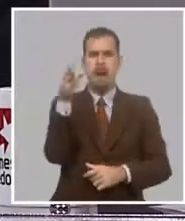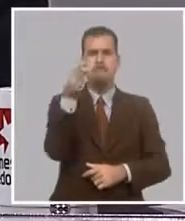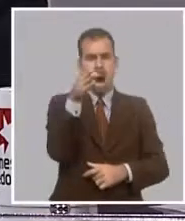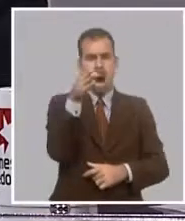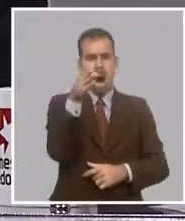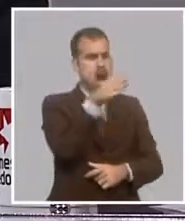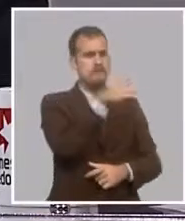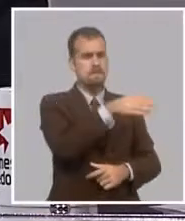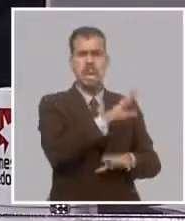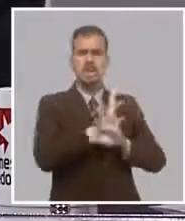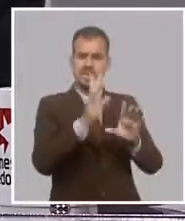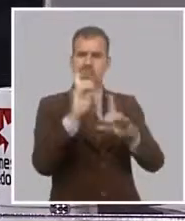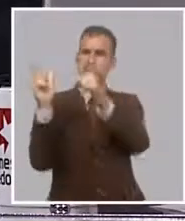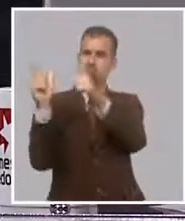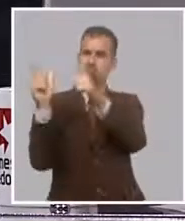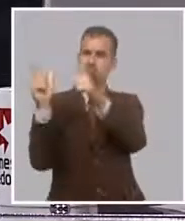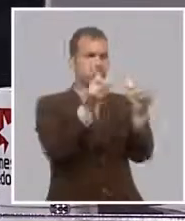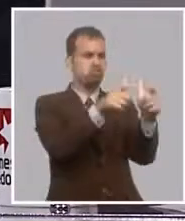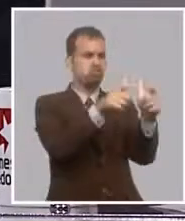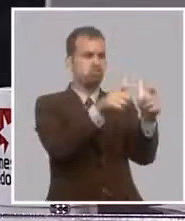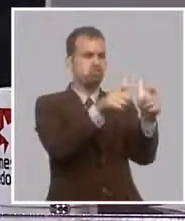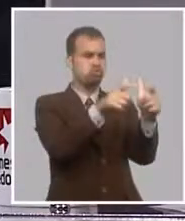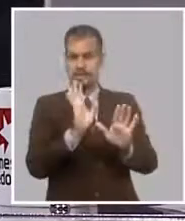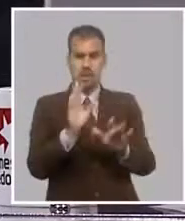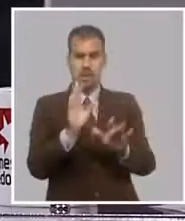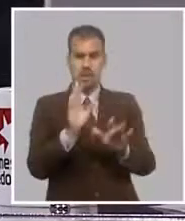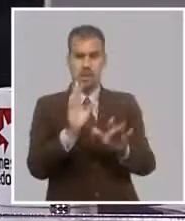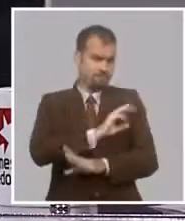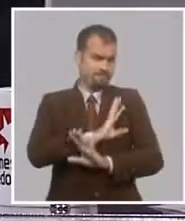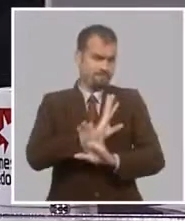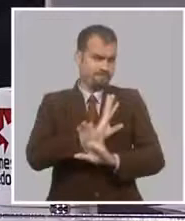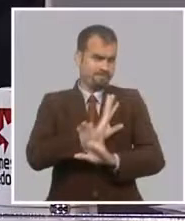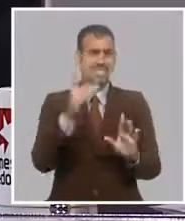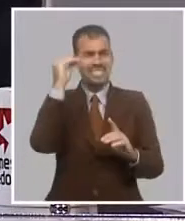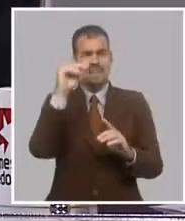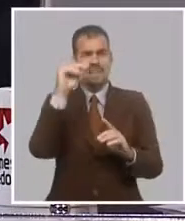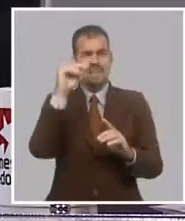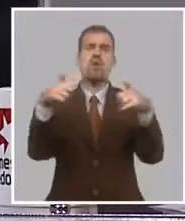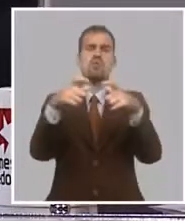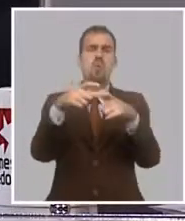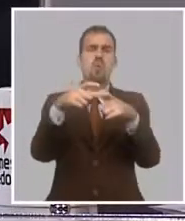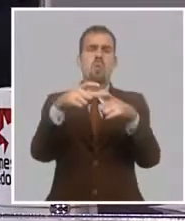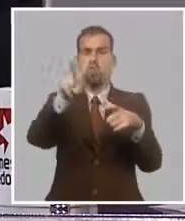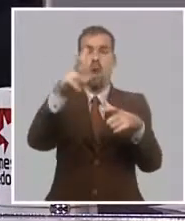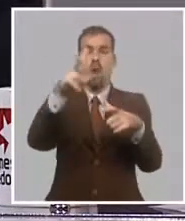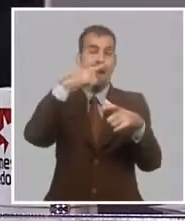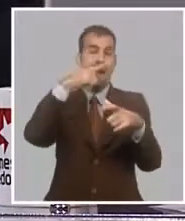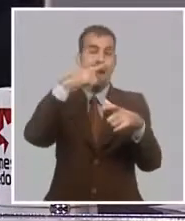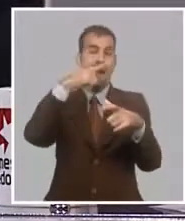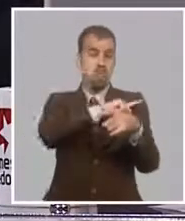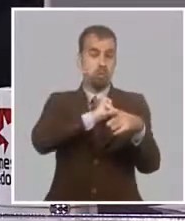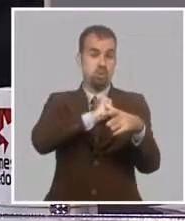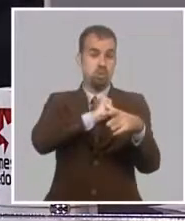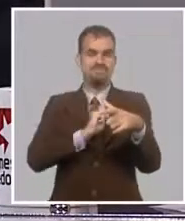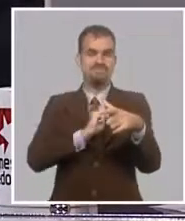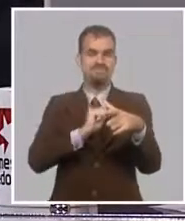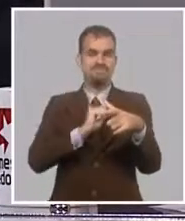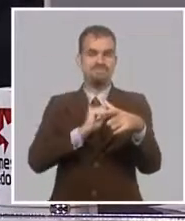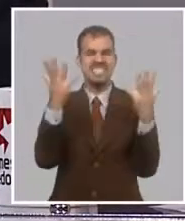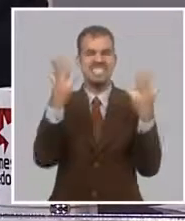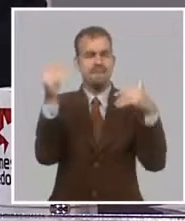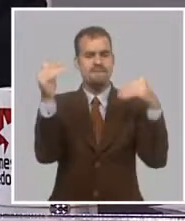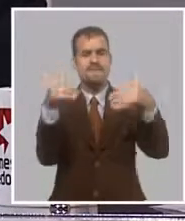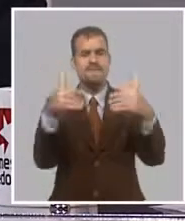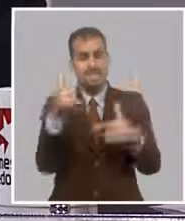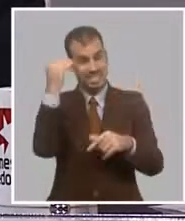provincias, ha habido reuniones y más recientemente en el encuentro que hubo el pasado 12 de abril con los productores